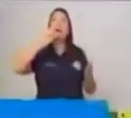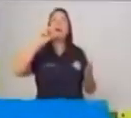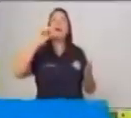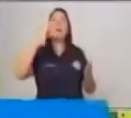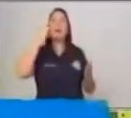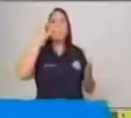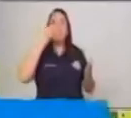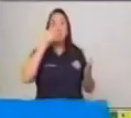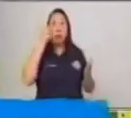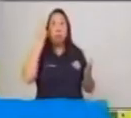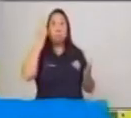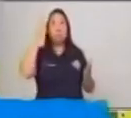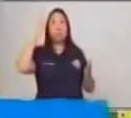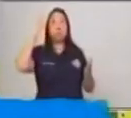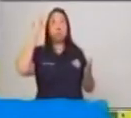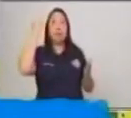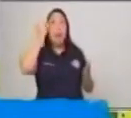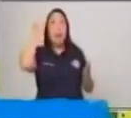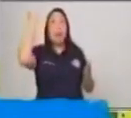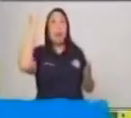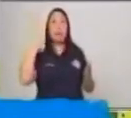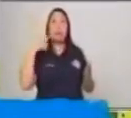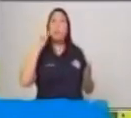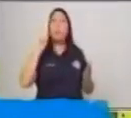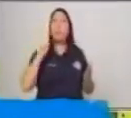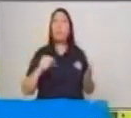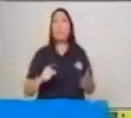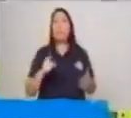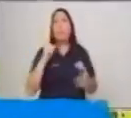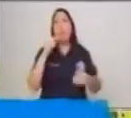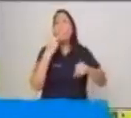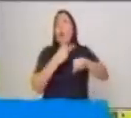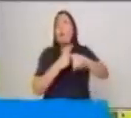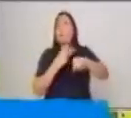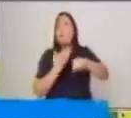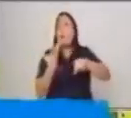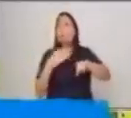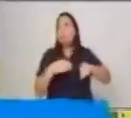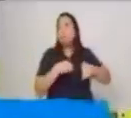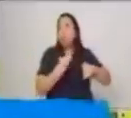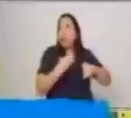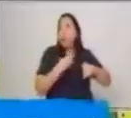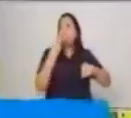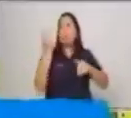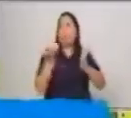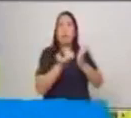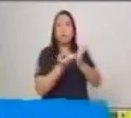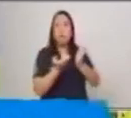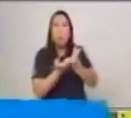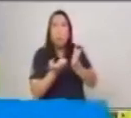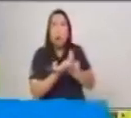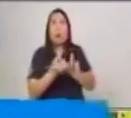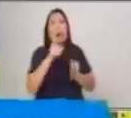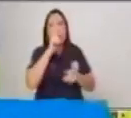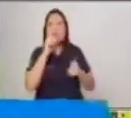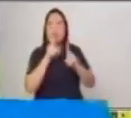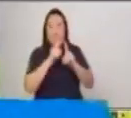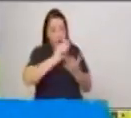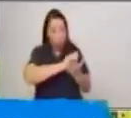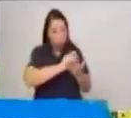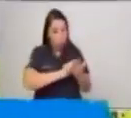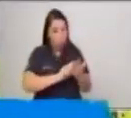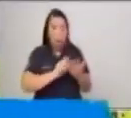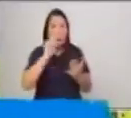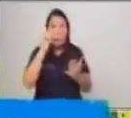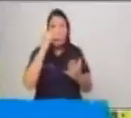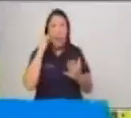les ocurrió en la vida cotidiana. Por ejemplo, hubo una actividad en la escuela y se lo quiero contar a las personas con las que estoy, pues lo escribo